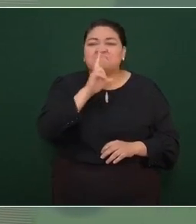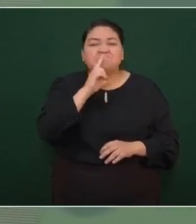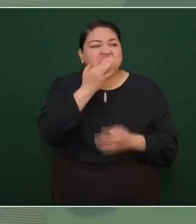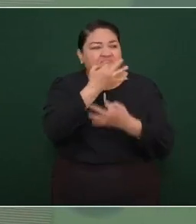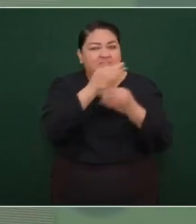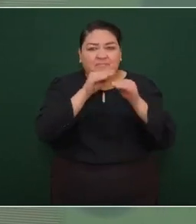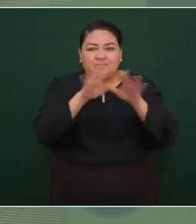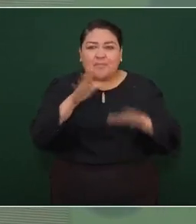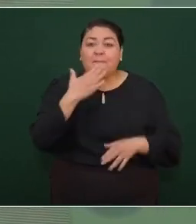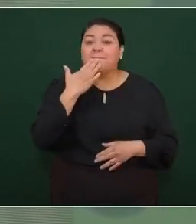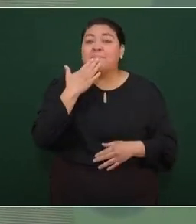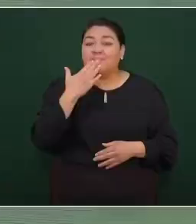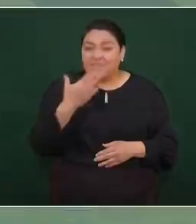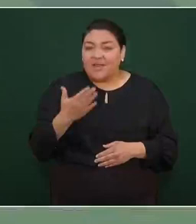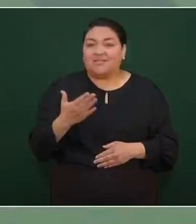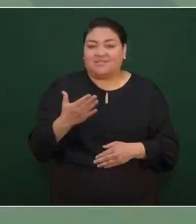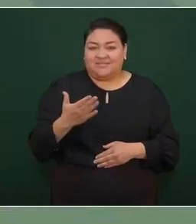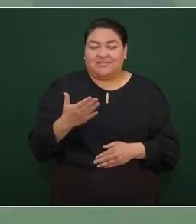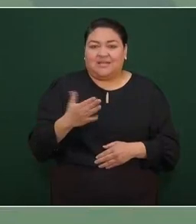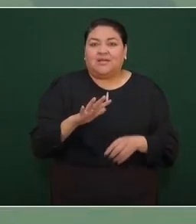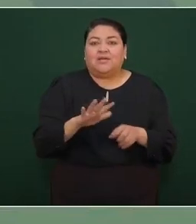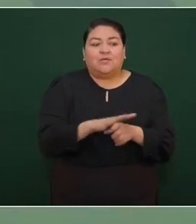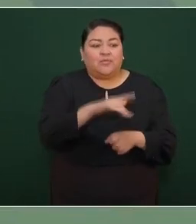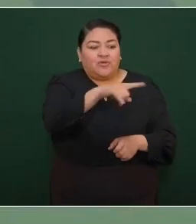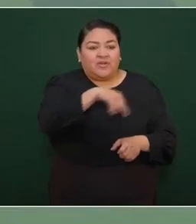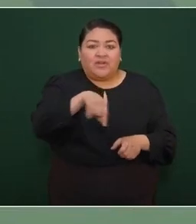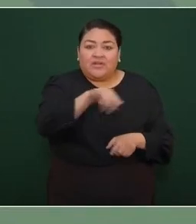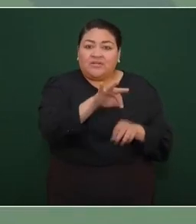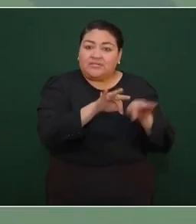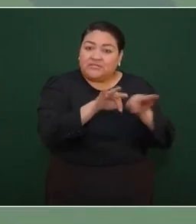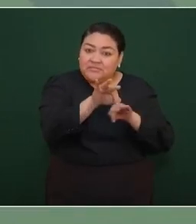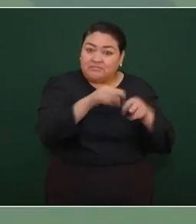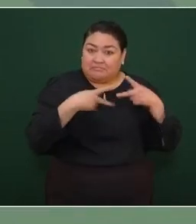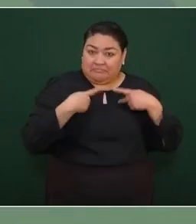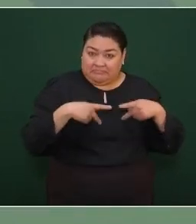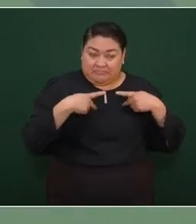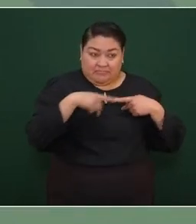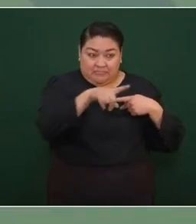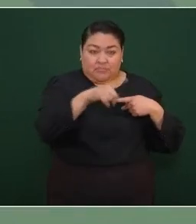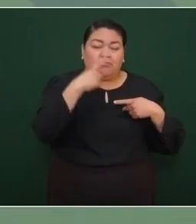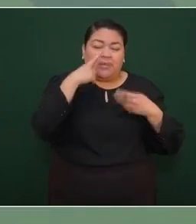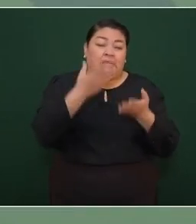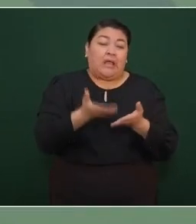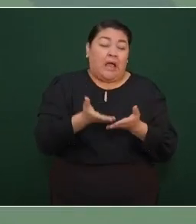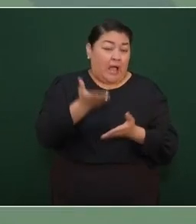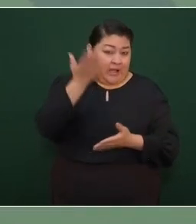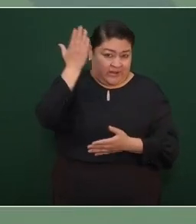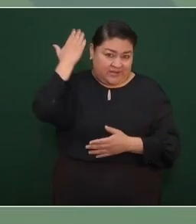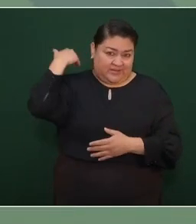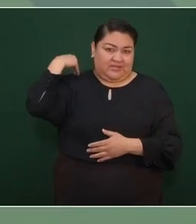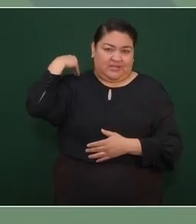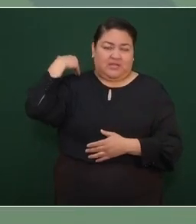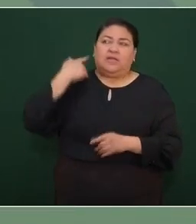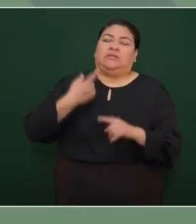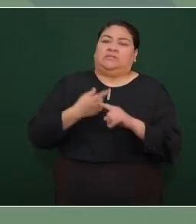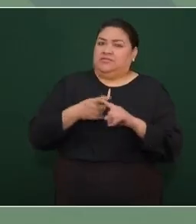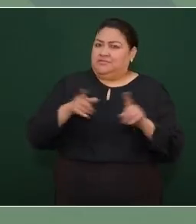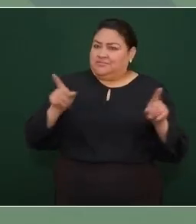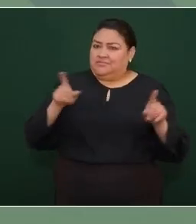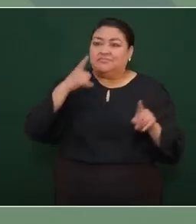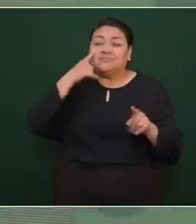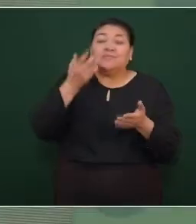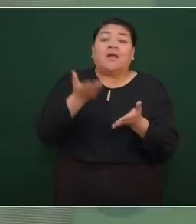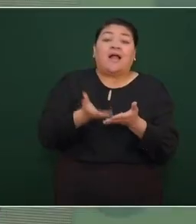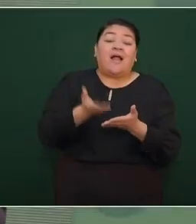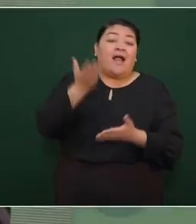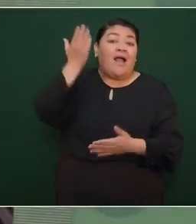porque fueron los trabajadores ahora ya no es como antes se llevó a cabo